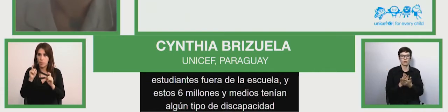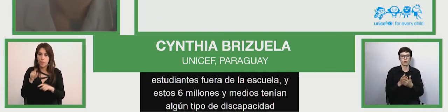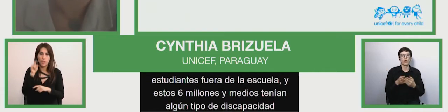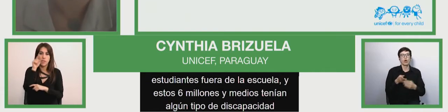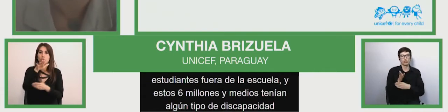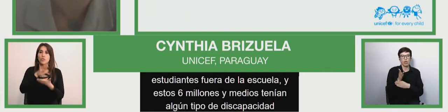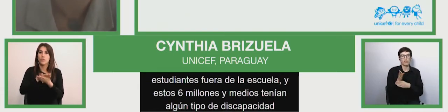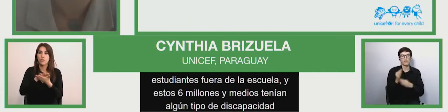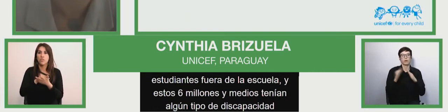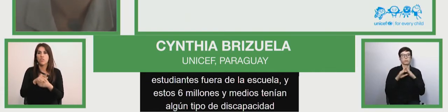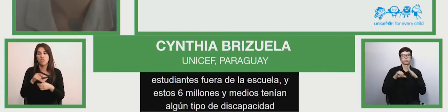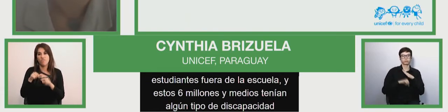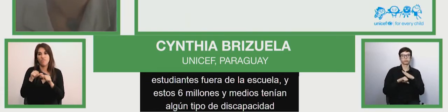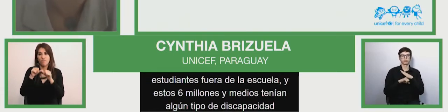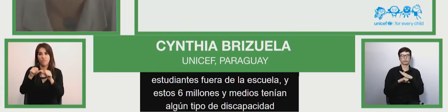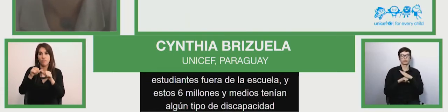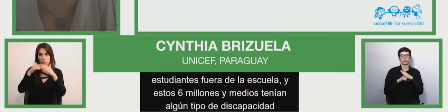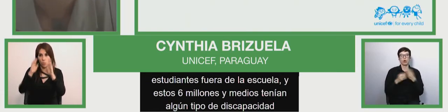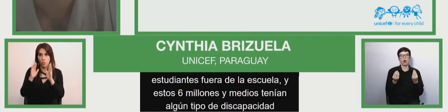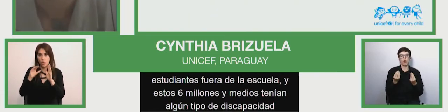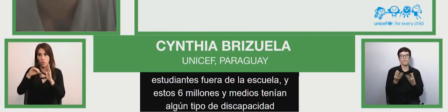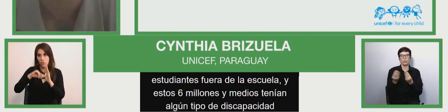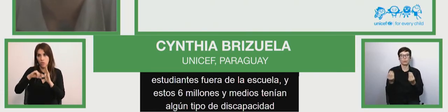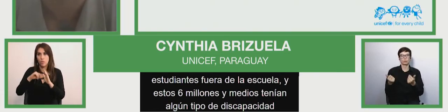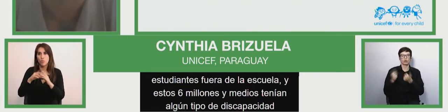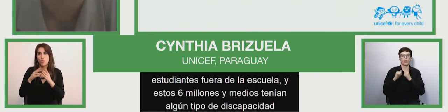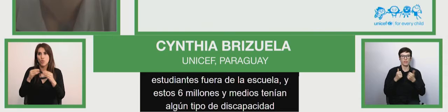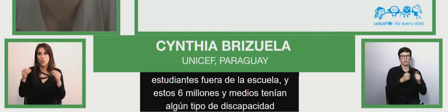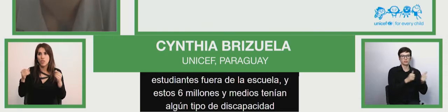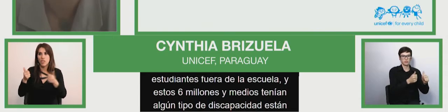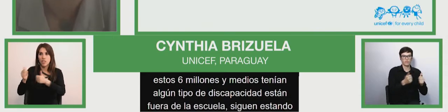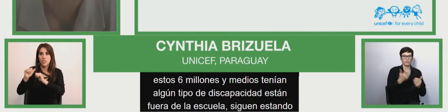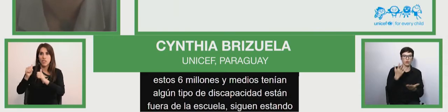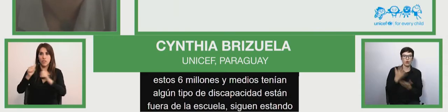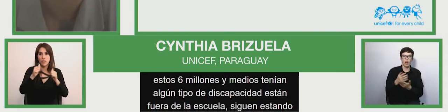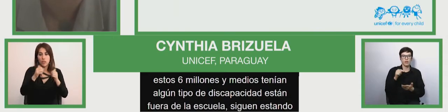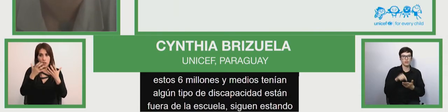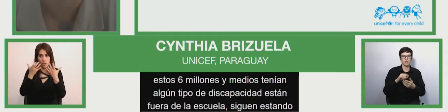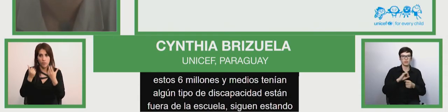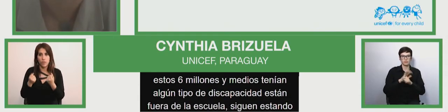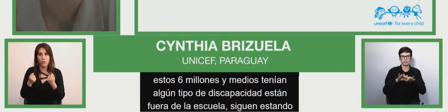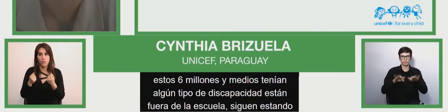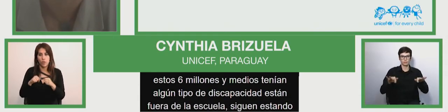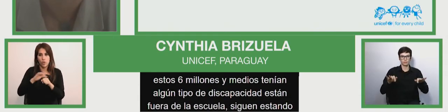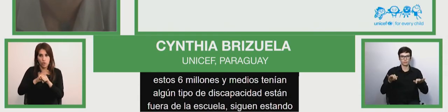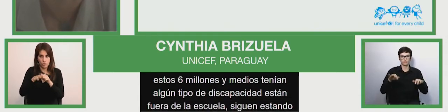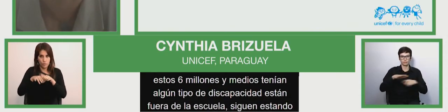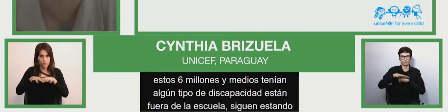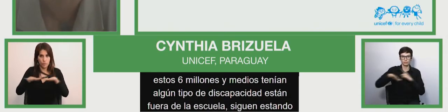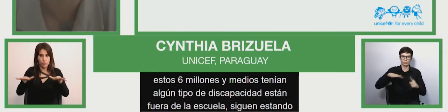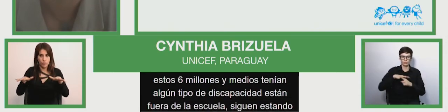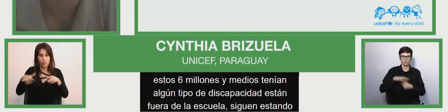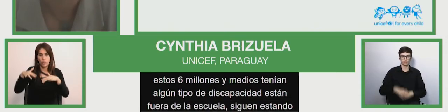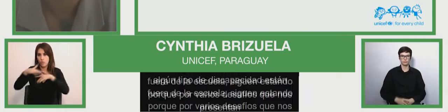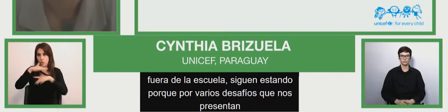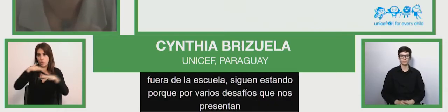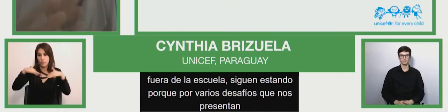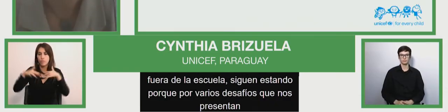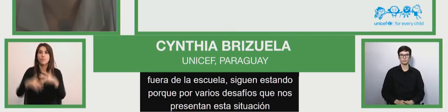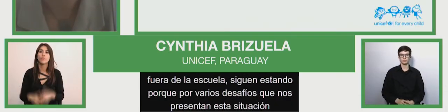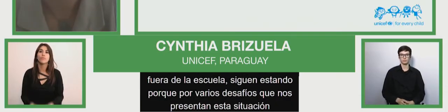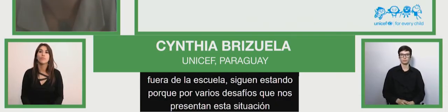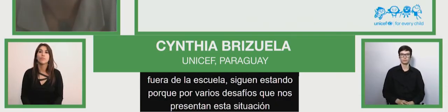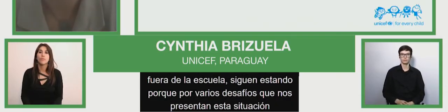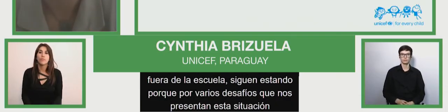estando porque por varios desafíos que nos presentan esta situación de pandemia. Bueno,